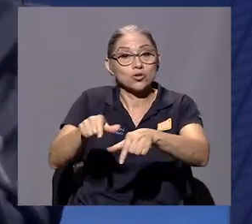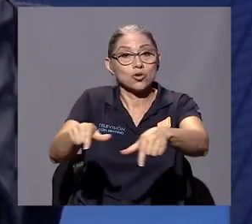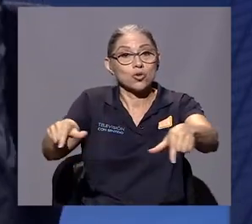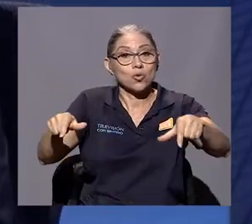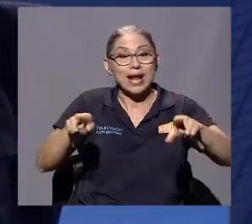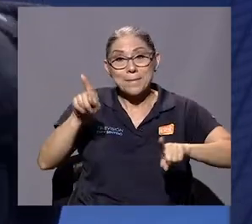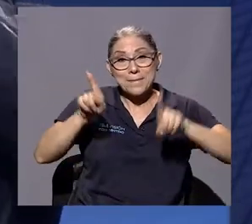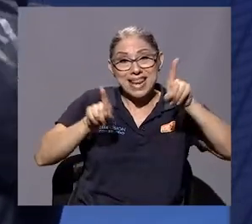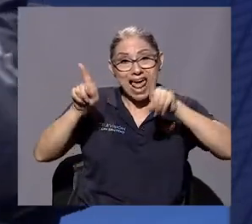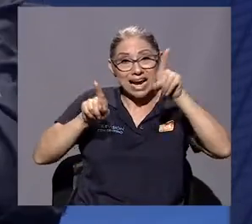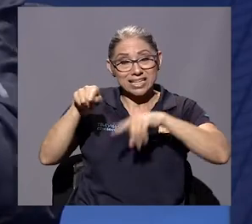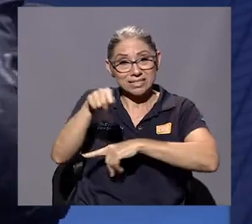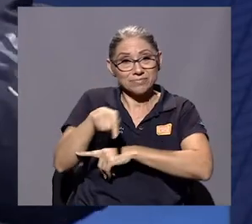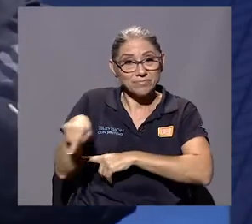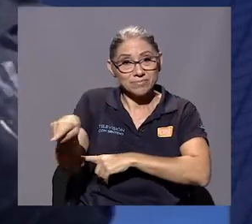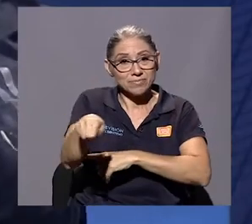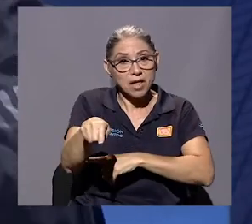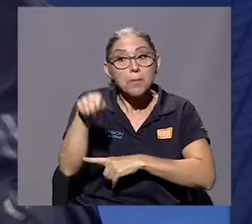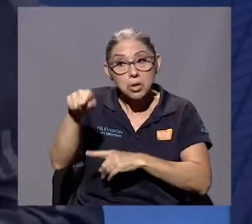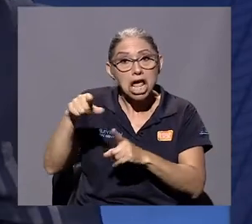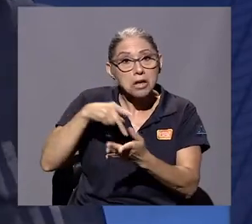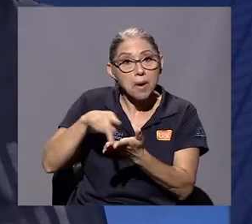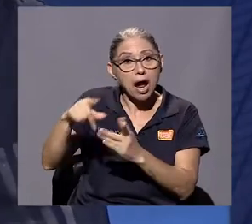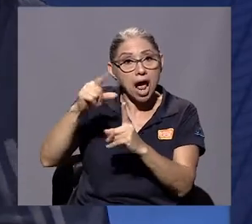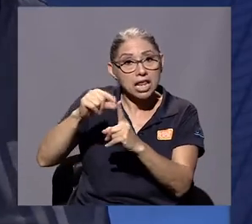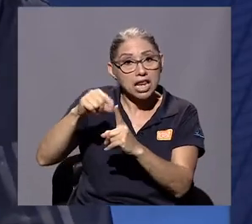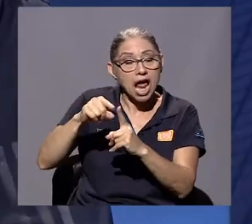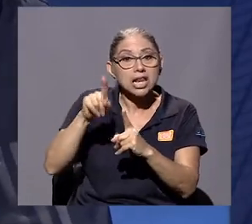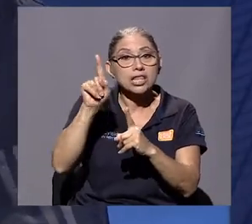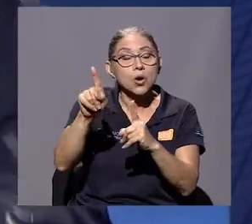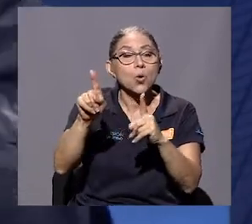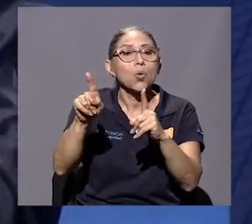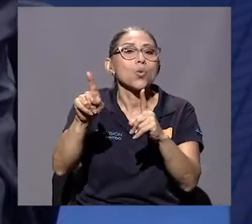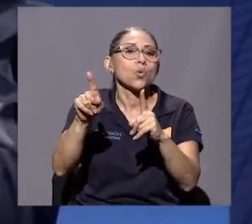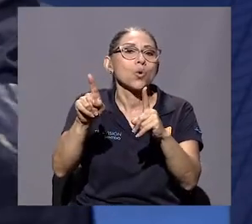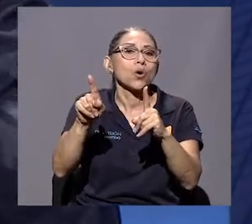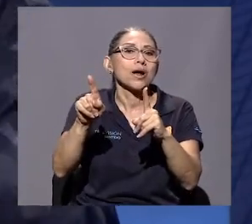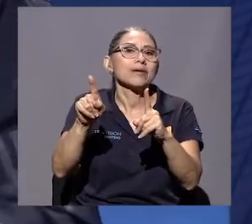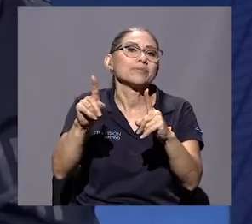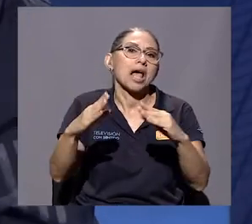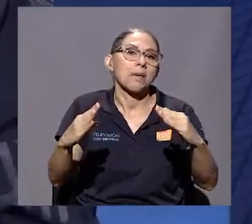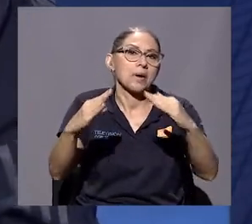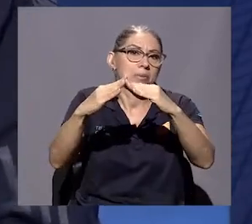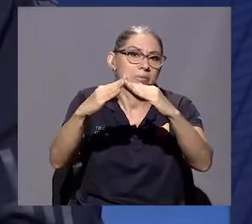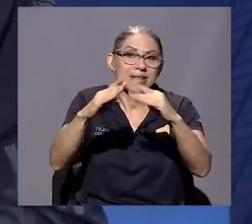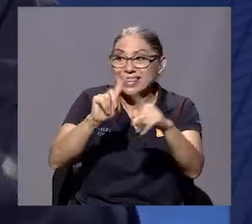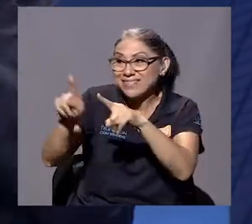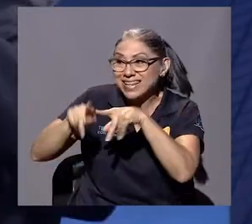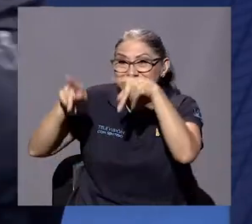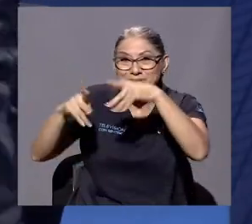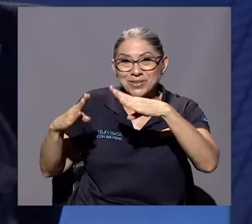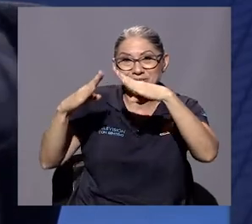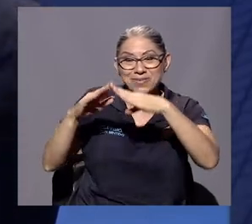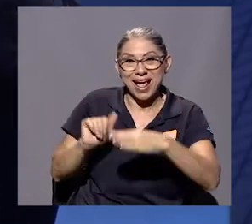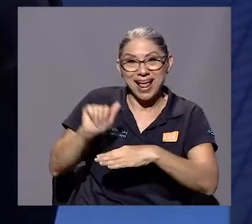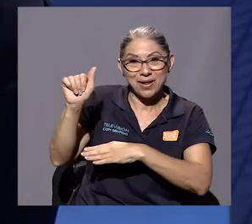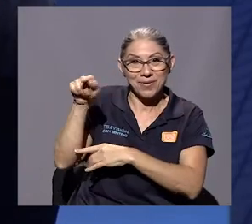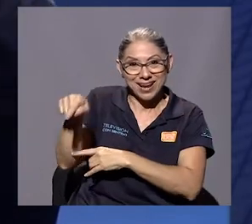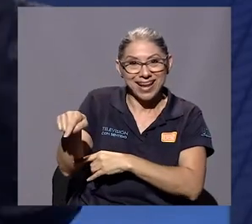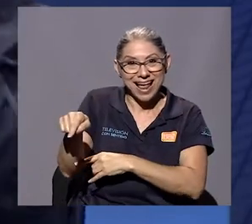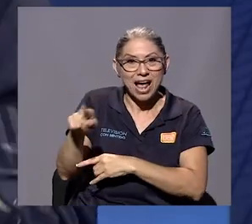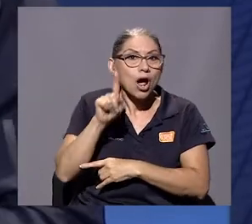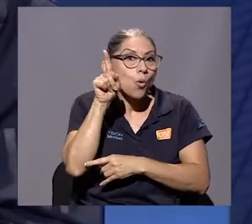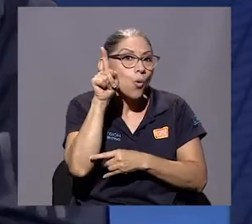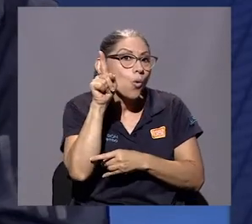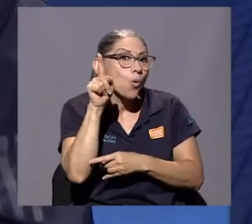porque alquilamos un apartamento o varias alajuelenses que estaban en Milán, que estudiaban medicina, uno que estudiaba